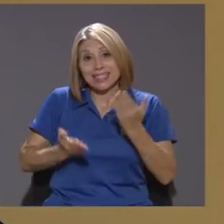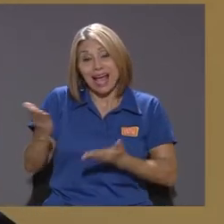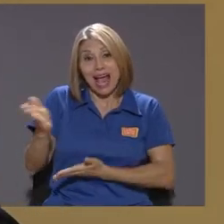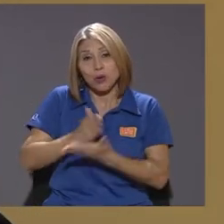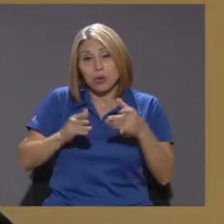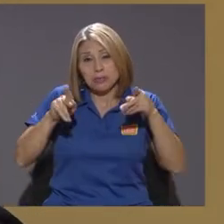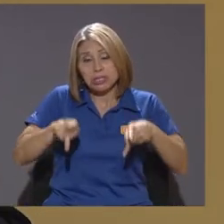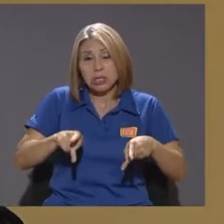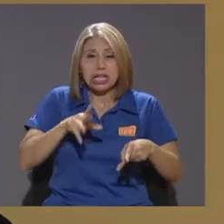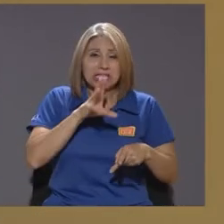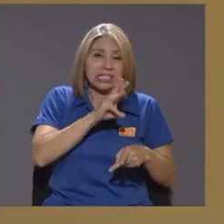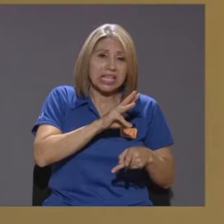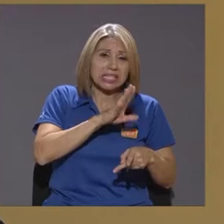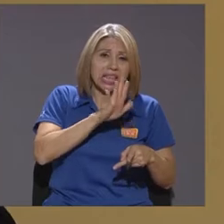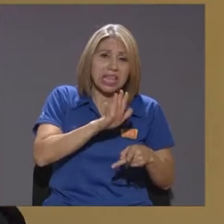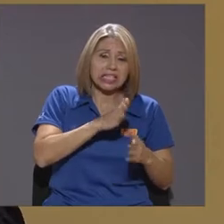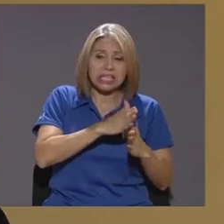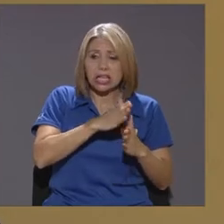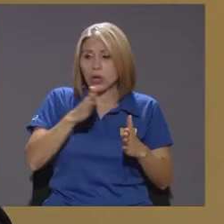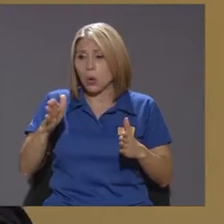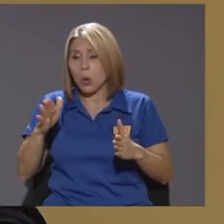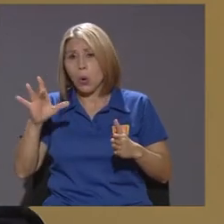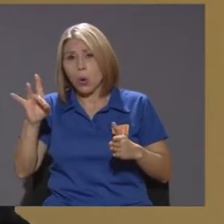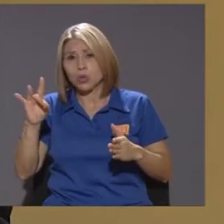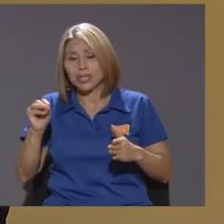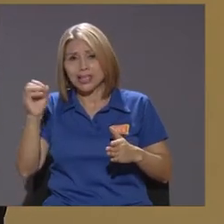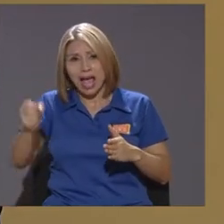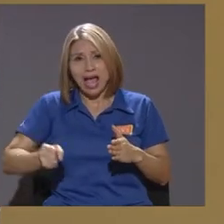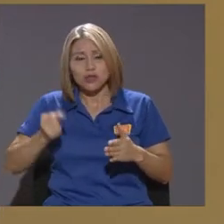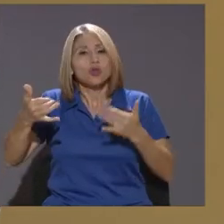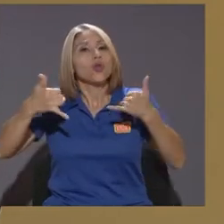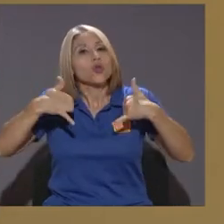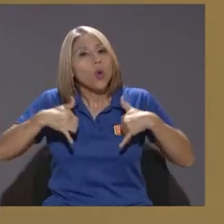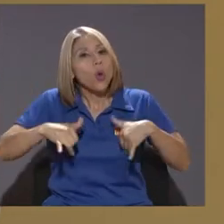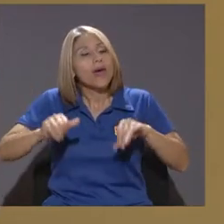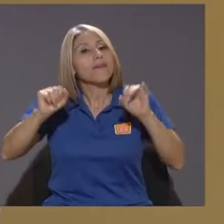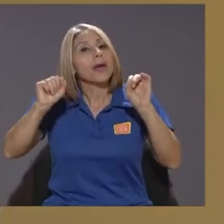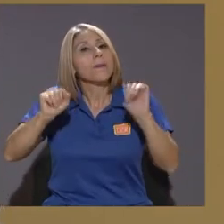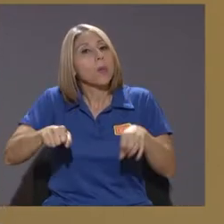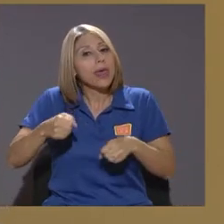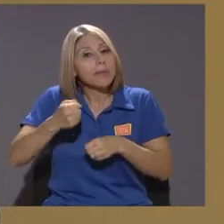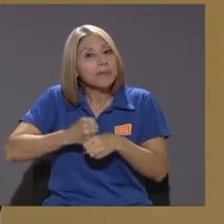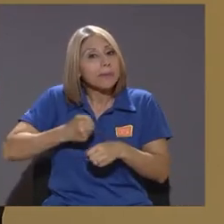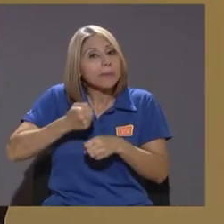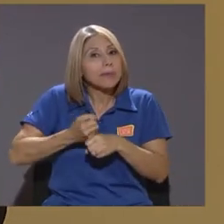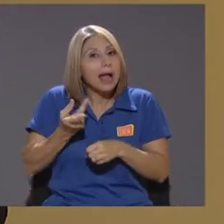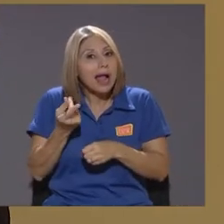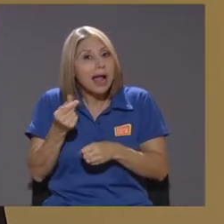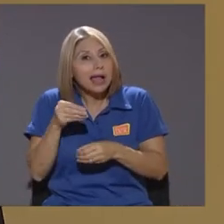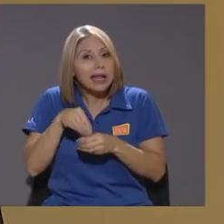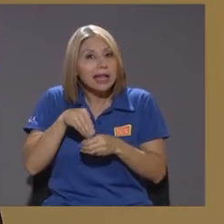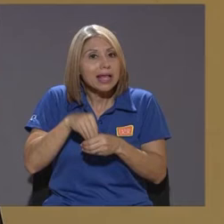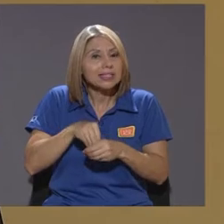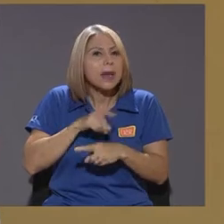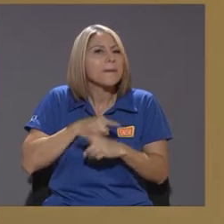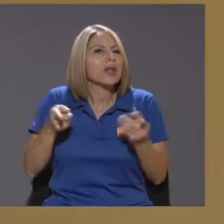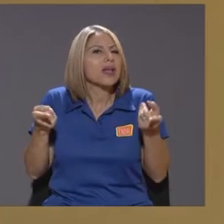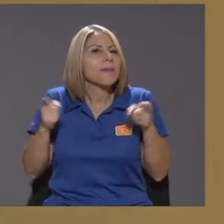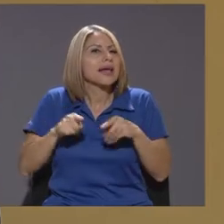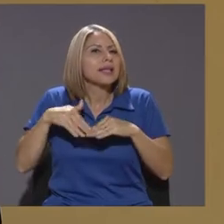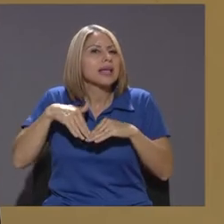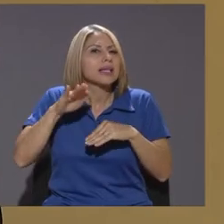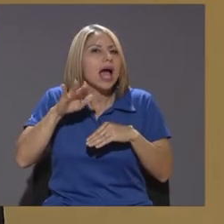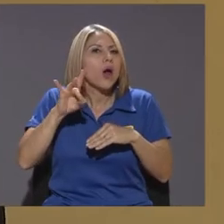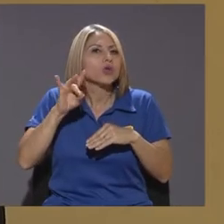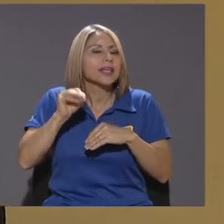65 digamos 80 años pueden todavía generar algún nivel de ingreso pero ¿qué pasa cuando ya superamos los 80 años?